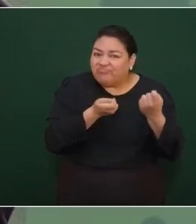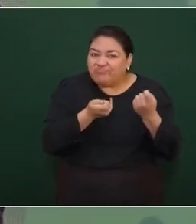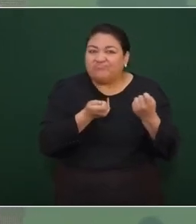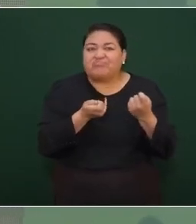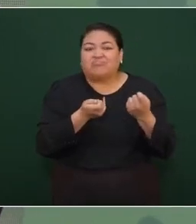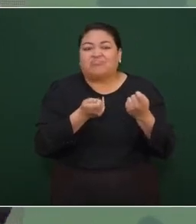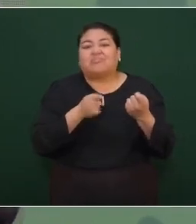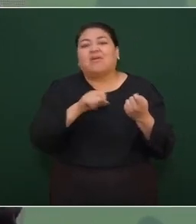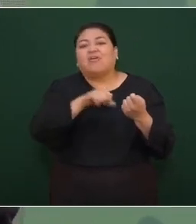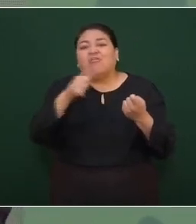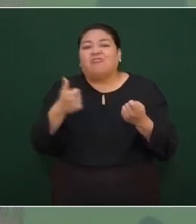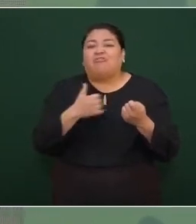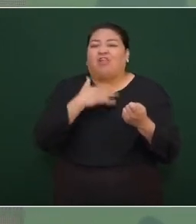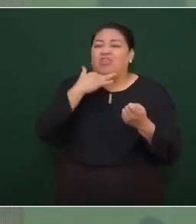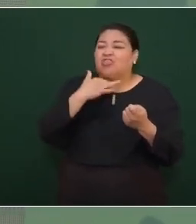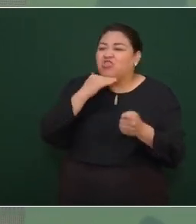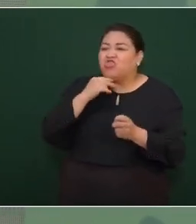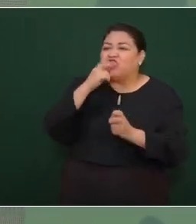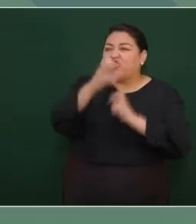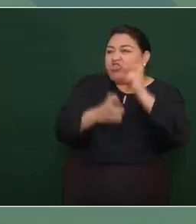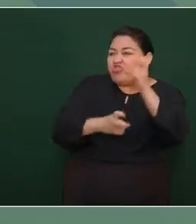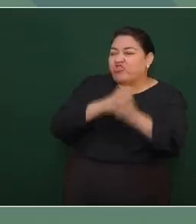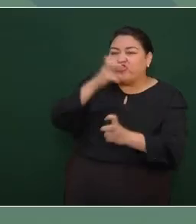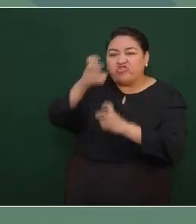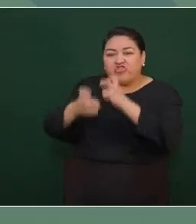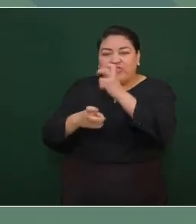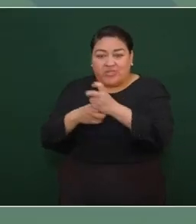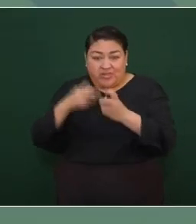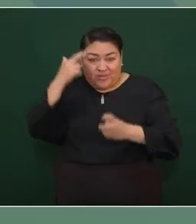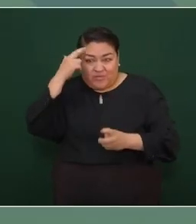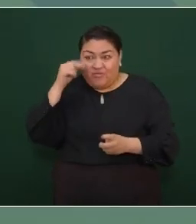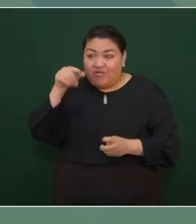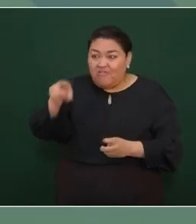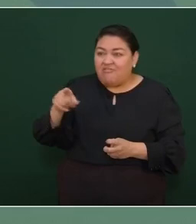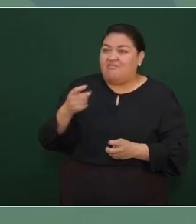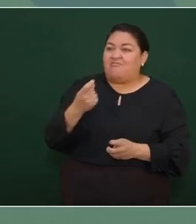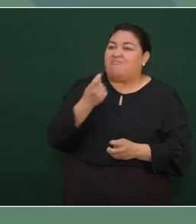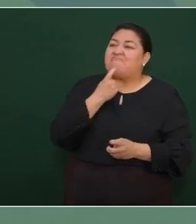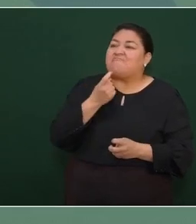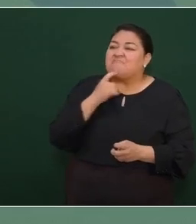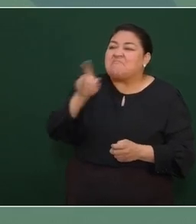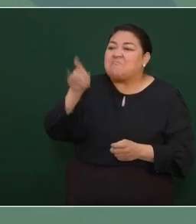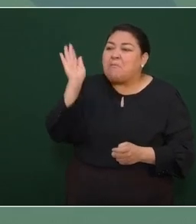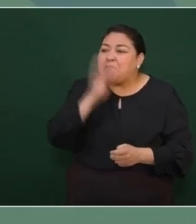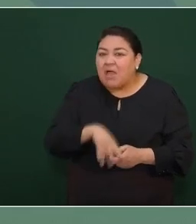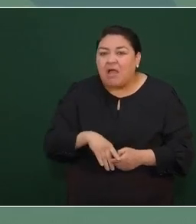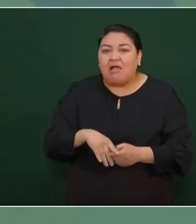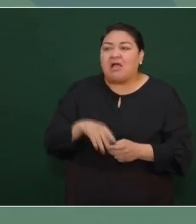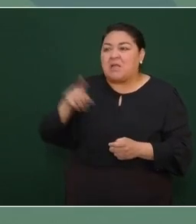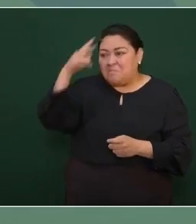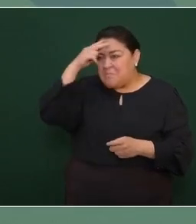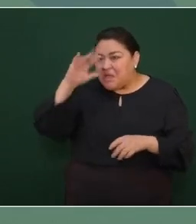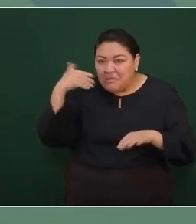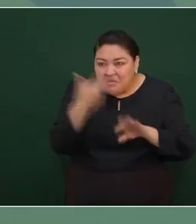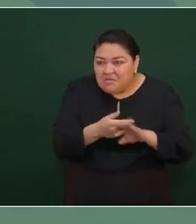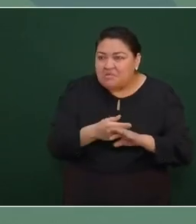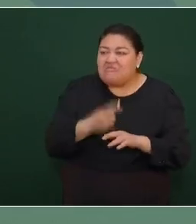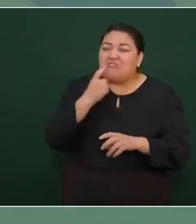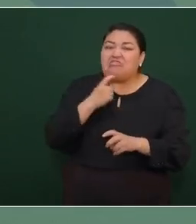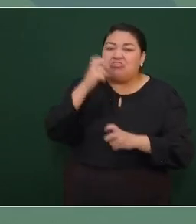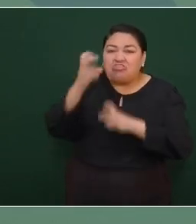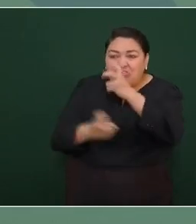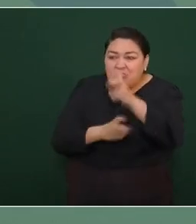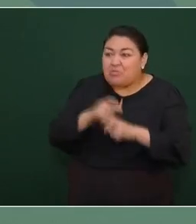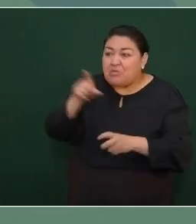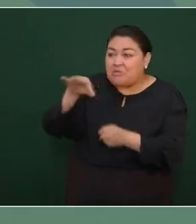con la guerra sucia López Obrador un peligro para México y si